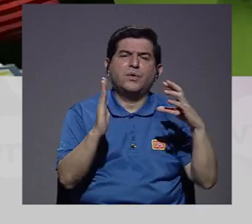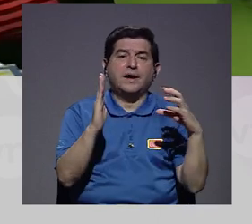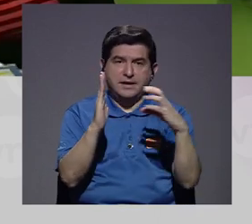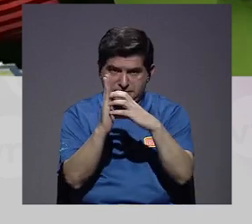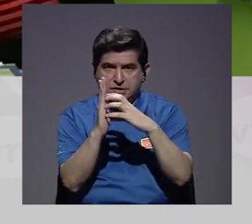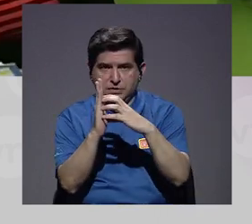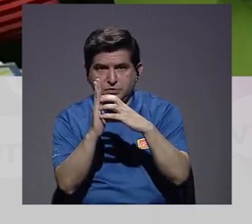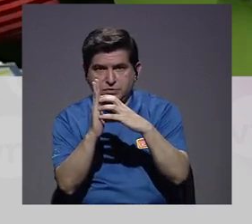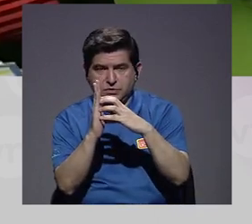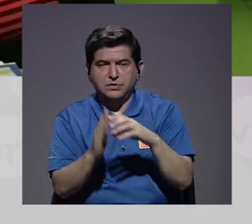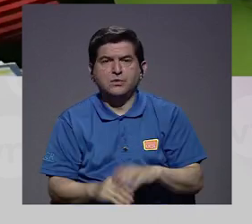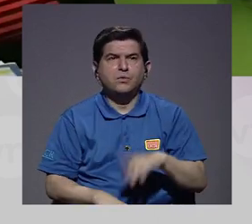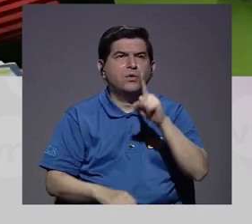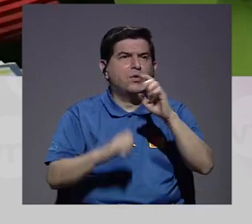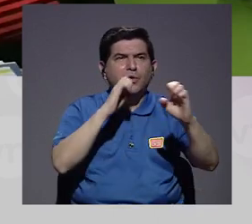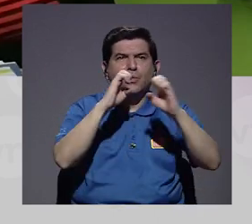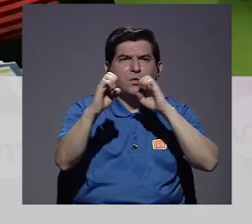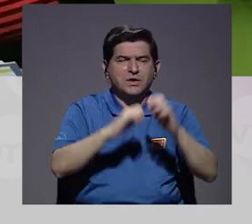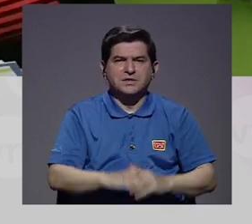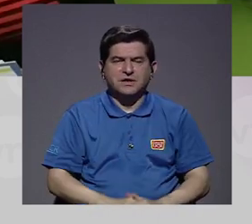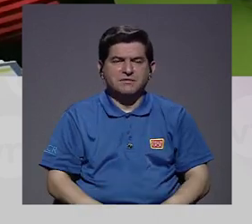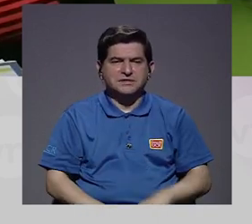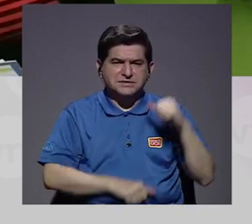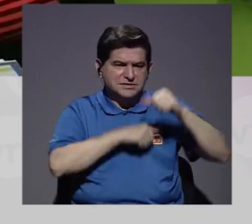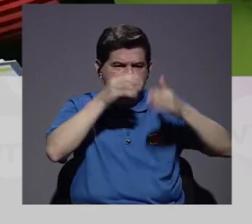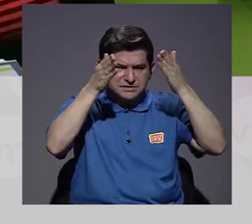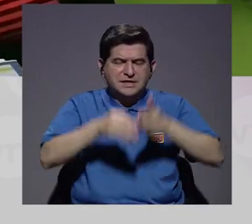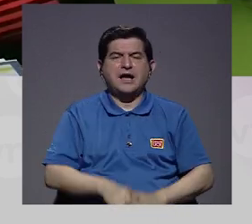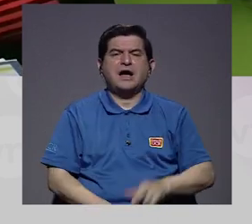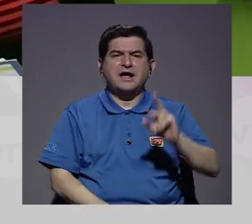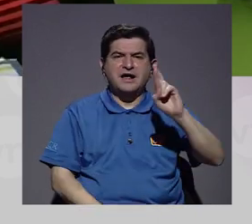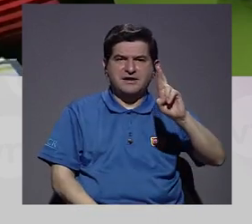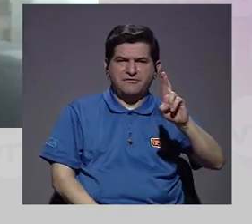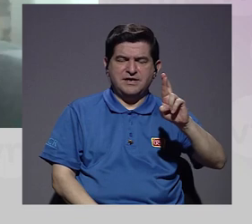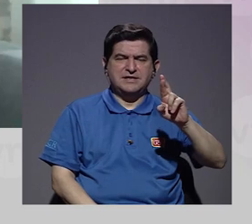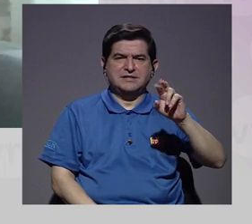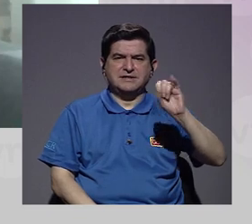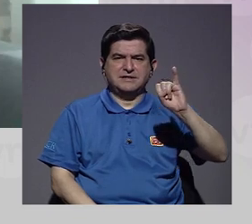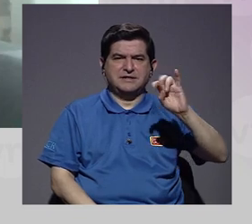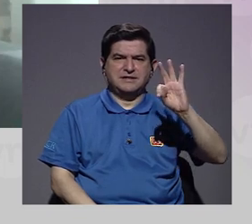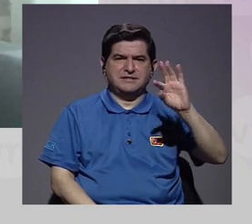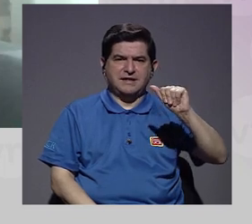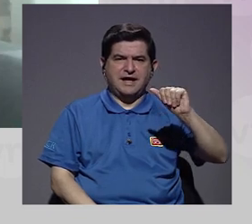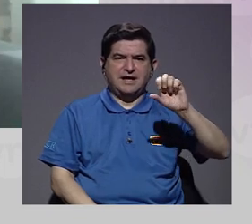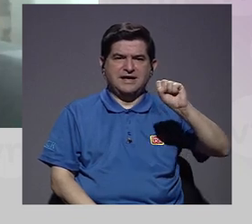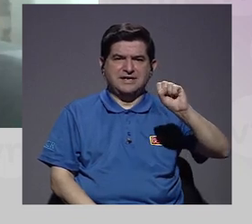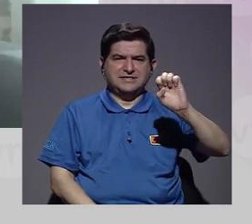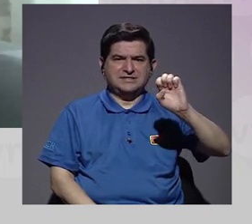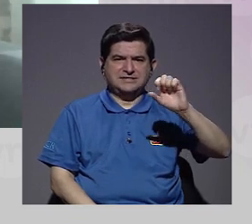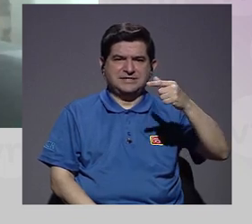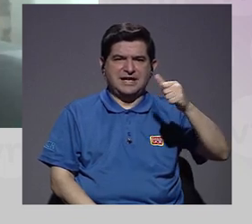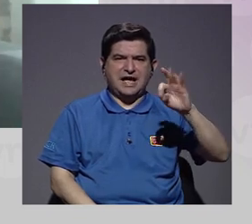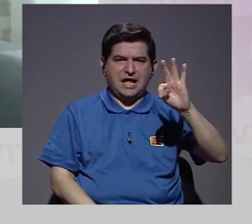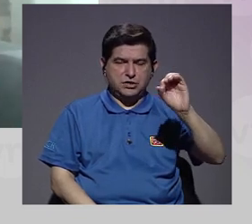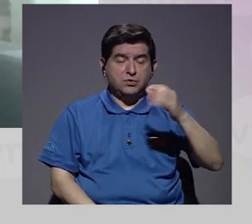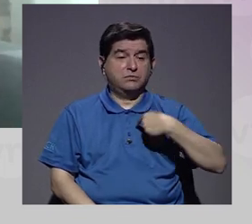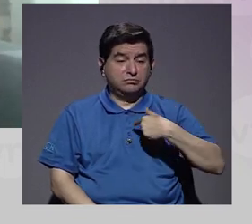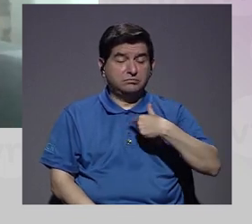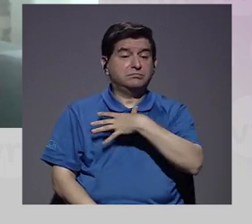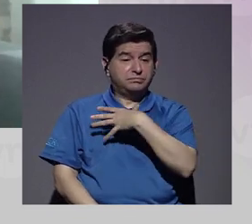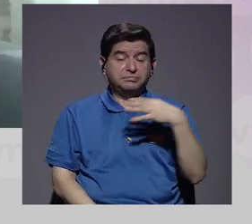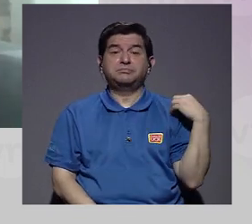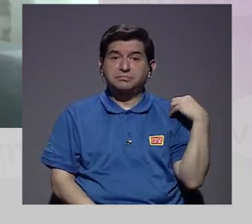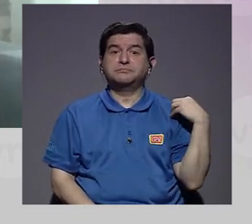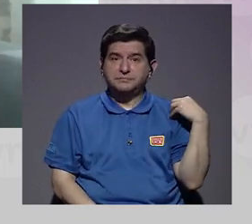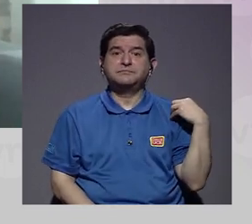articulito, una entrevista que le hicieron a esta antropóloga, Rita Segato, y ella decía, y me